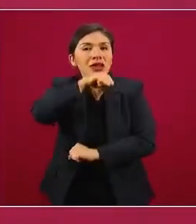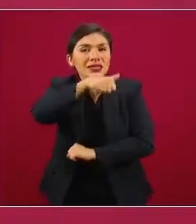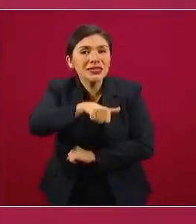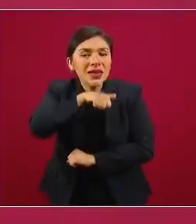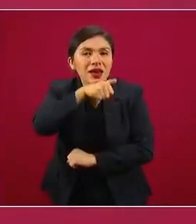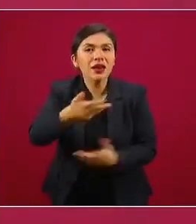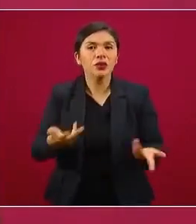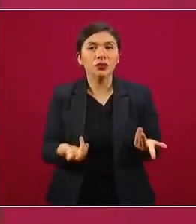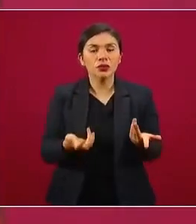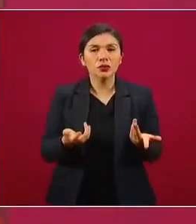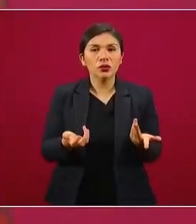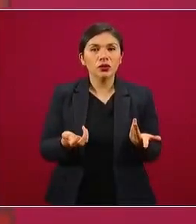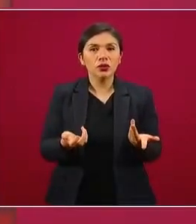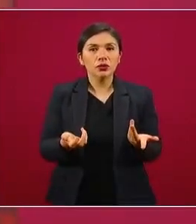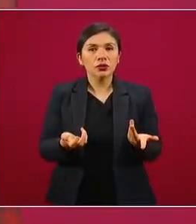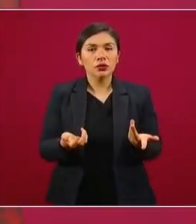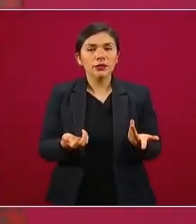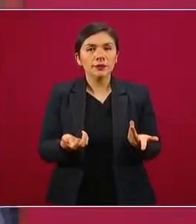ancianos.